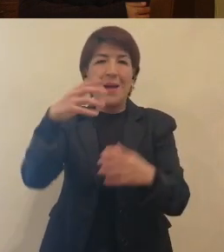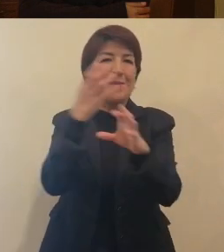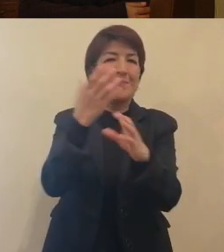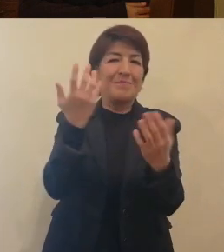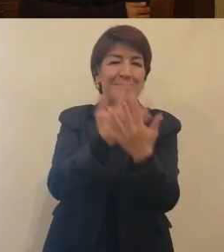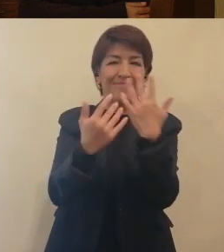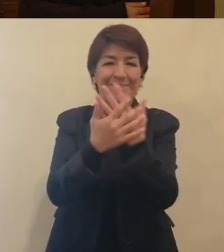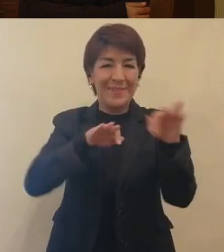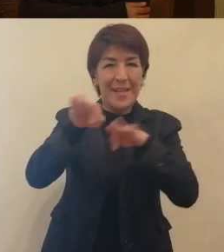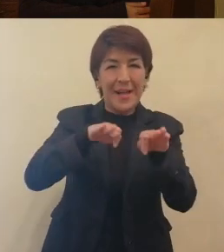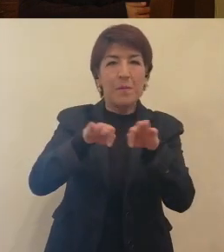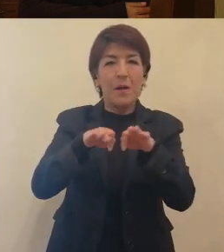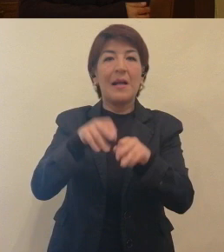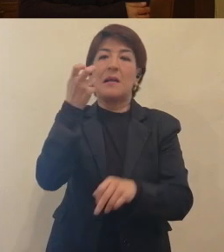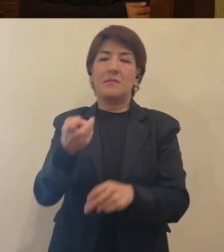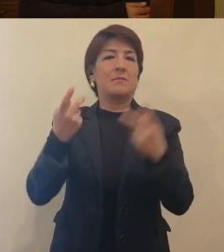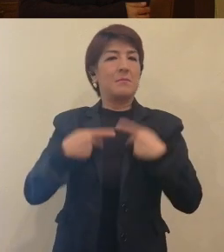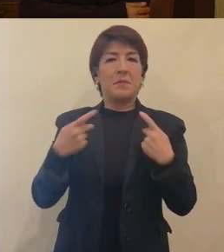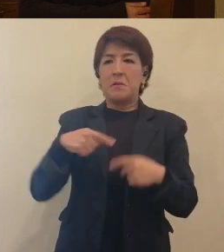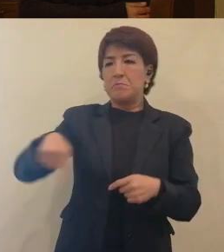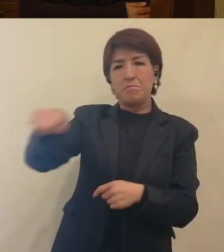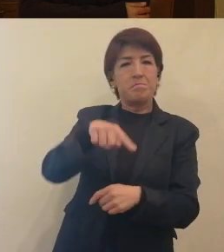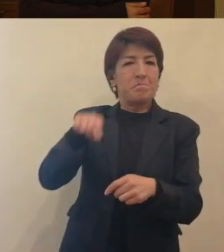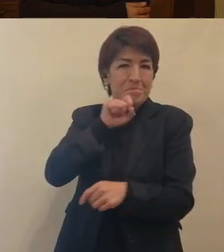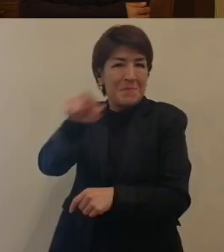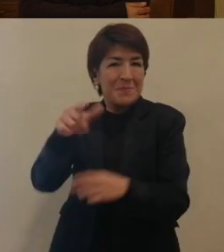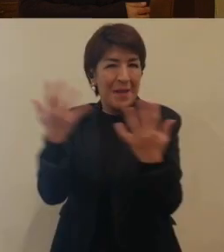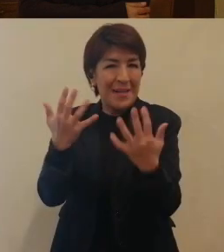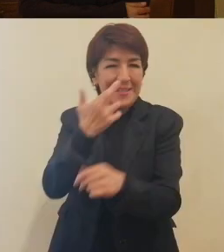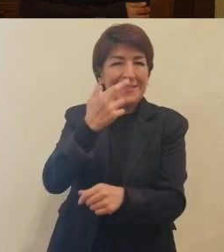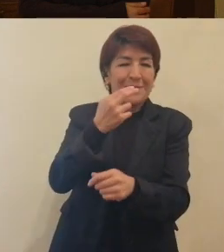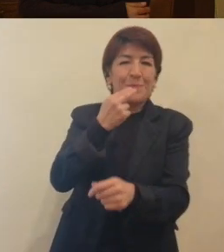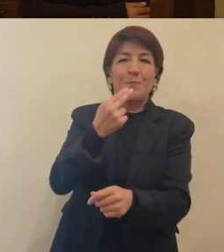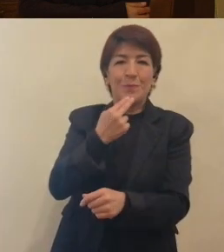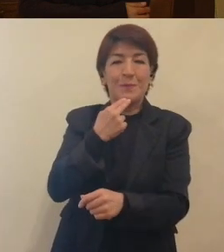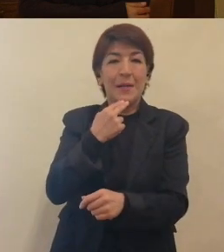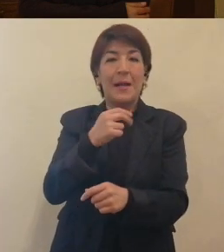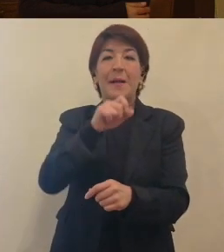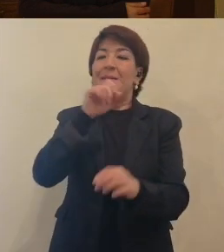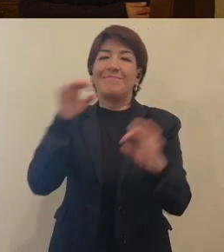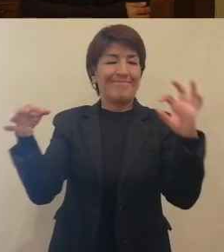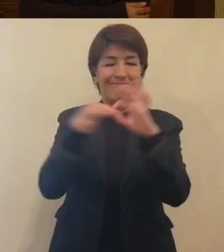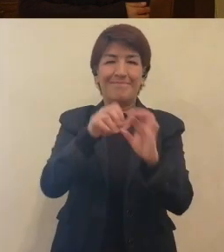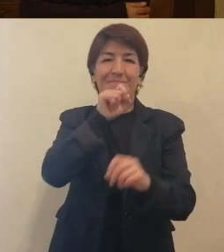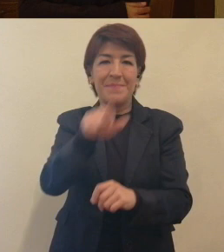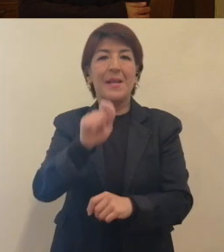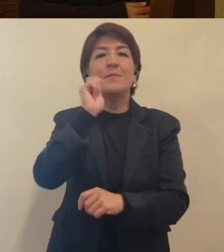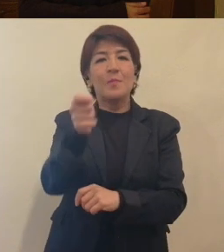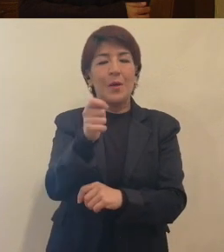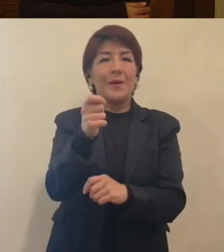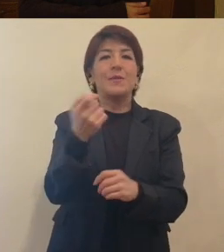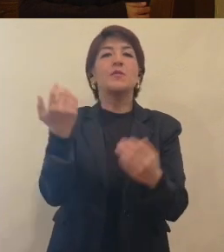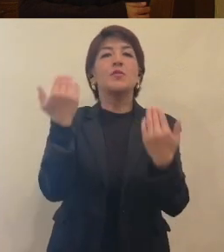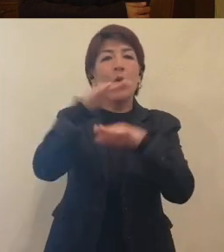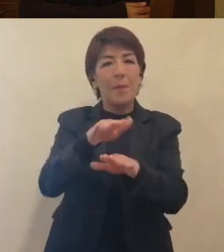productos, pues son las personas que los usan, ¿no? Entonces, en ese sentido, hablar